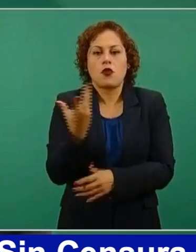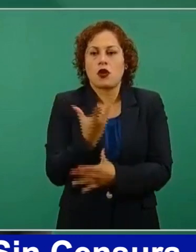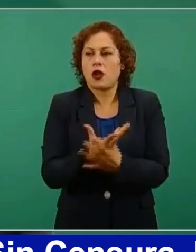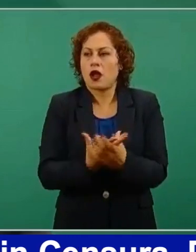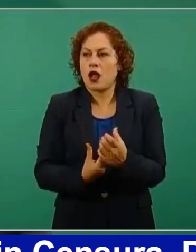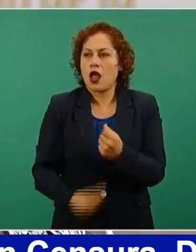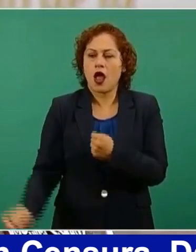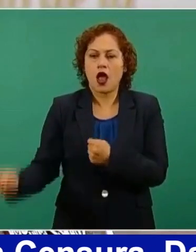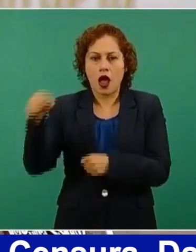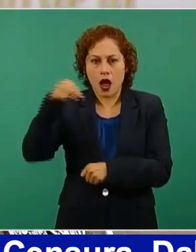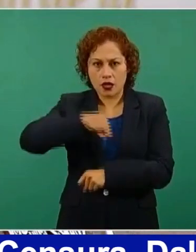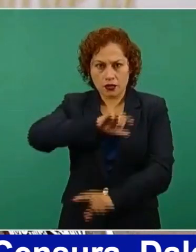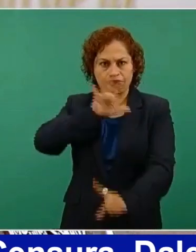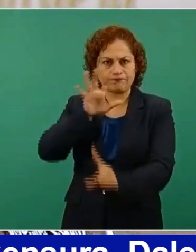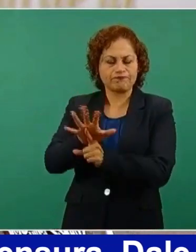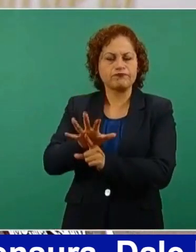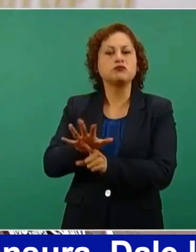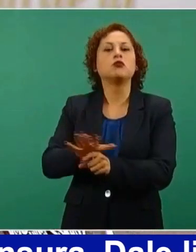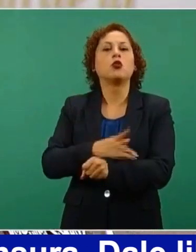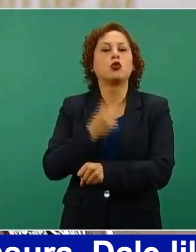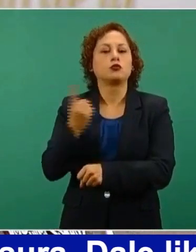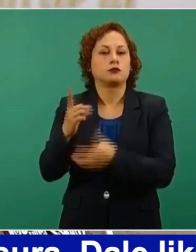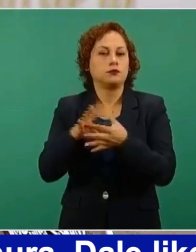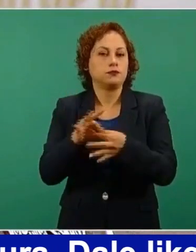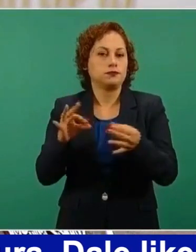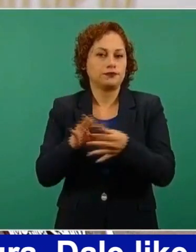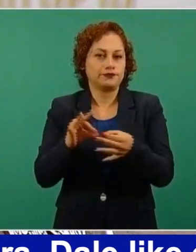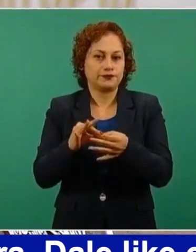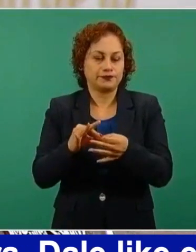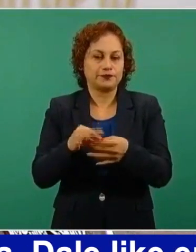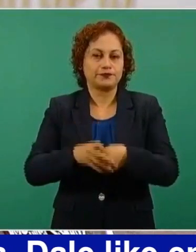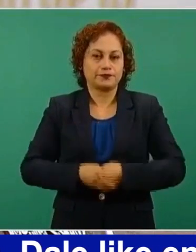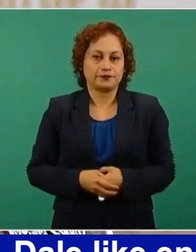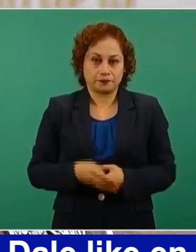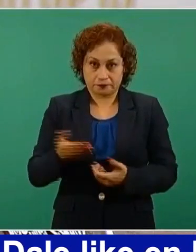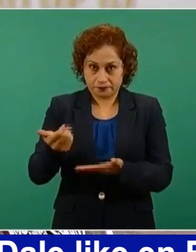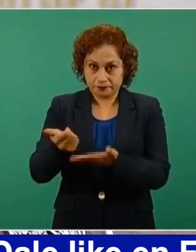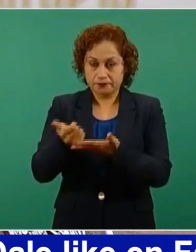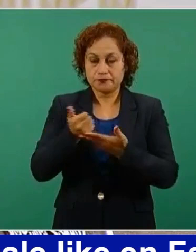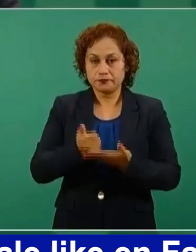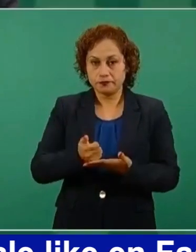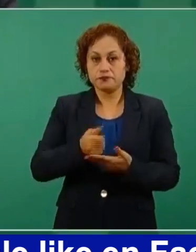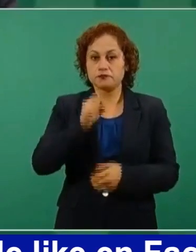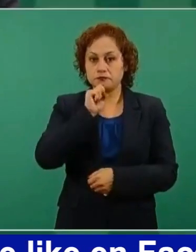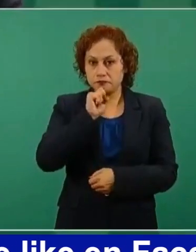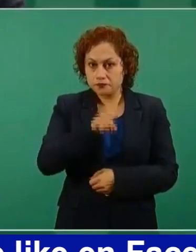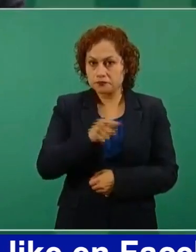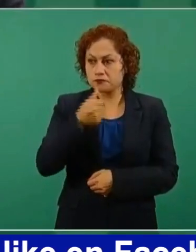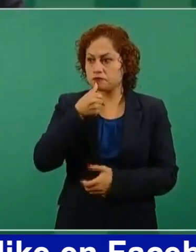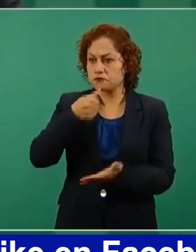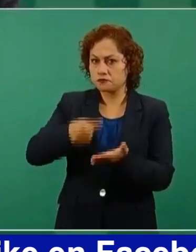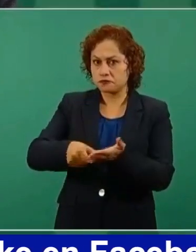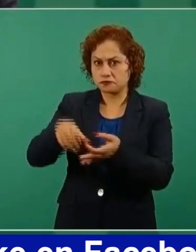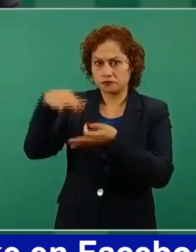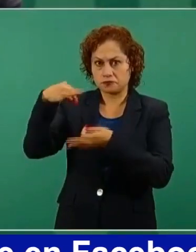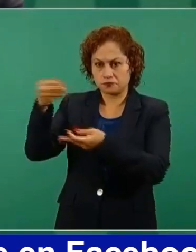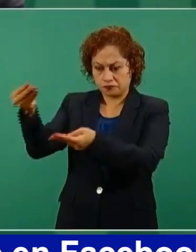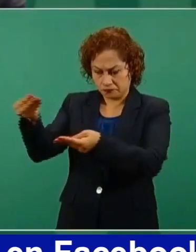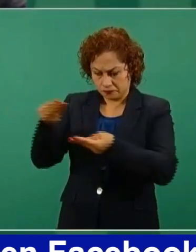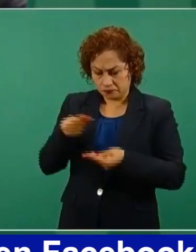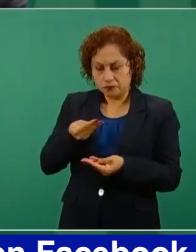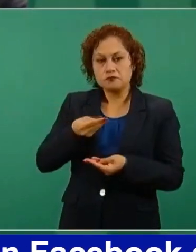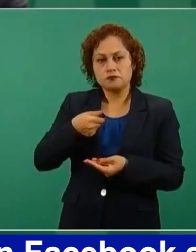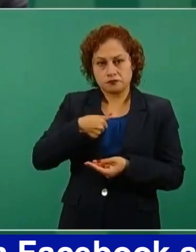tratados así y que me envíen personalmente el escrito, o sea, que me entreguen a mí